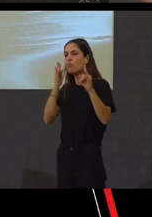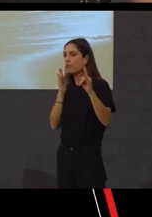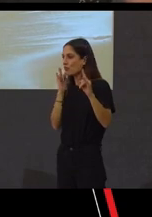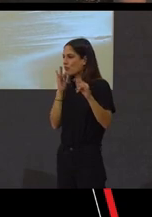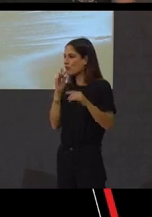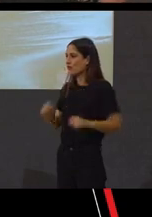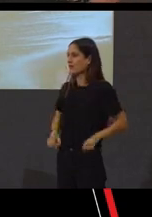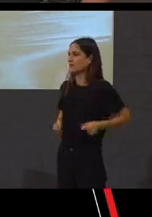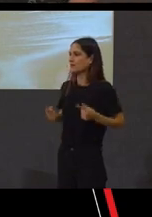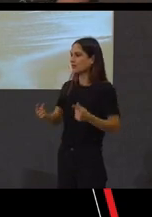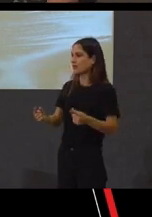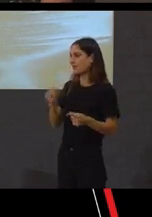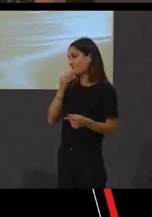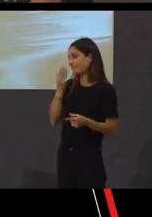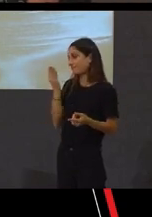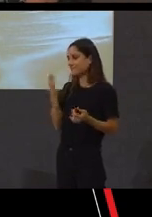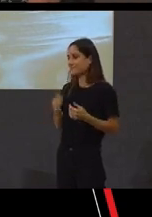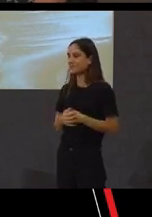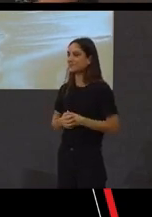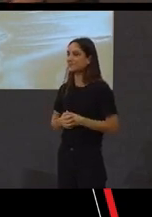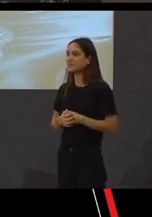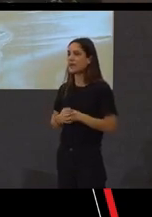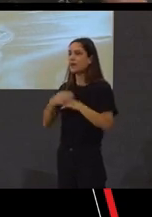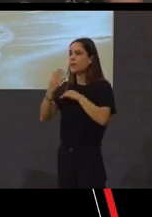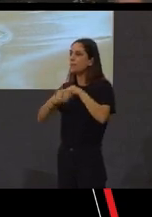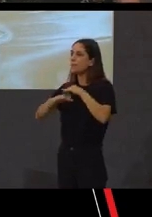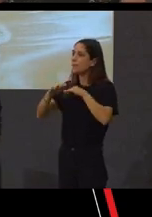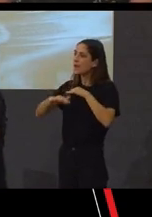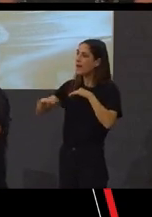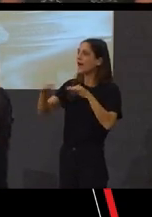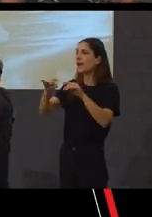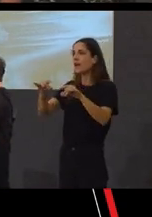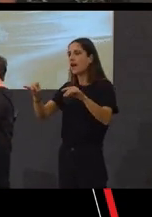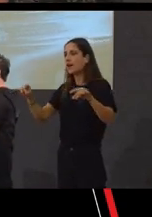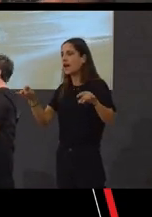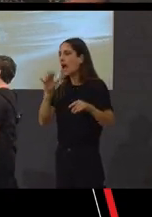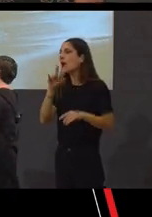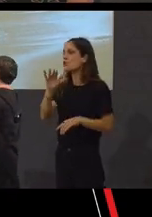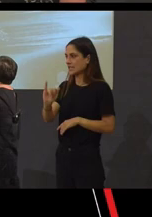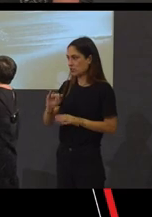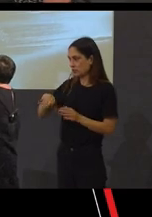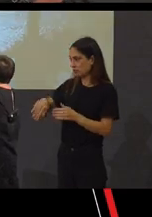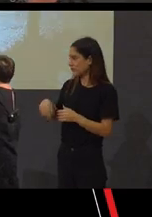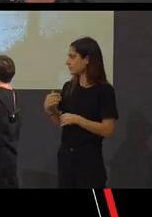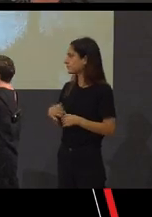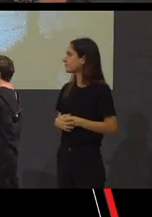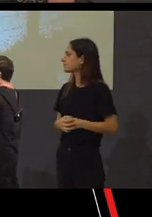Maravilla. Maravilla. Maravilla. Ahora sí, final.